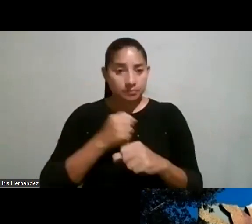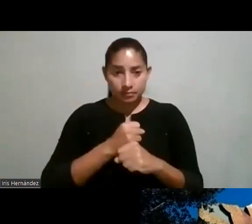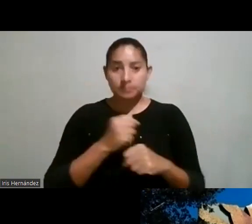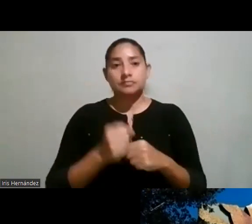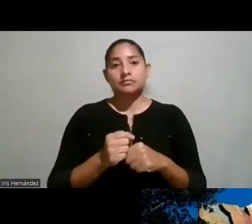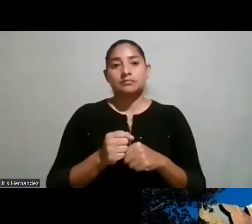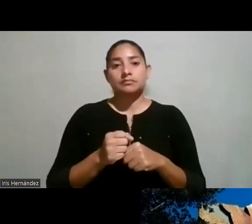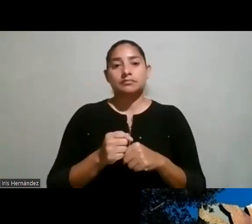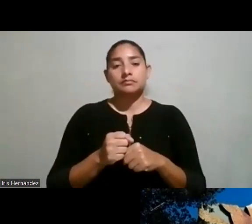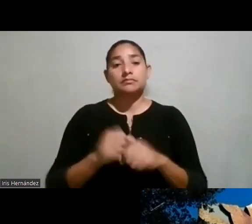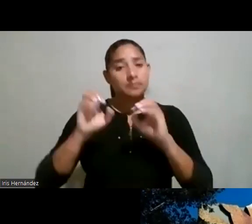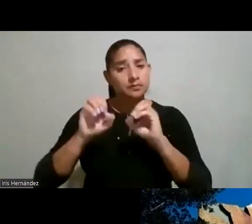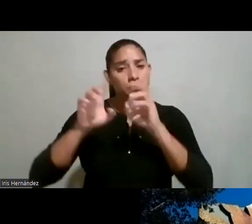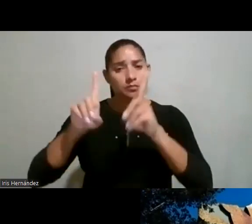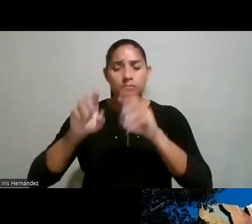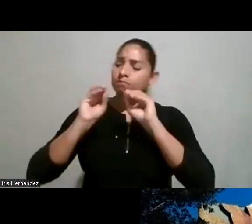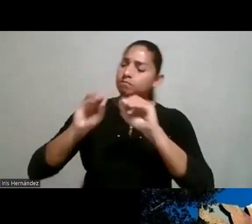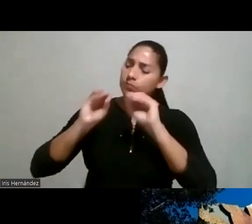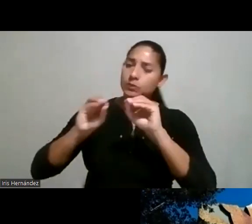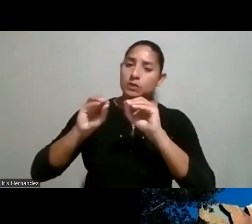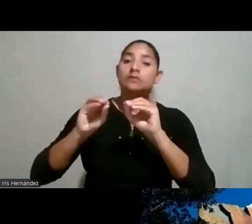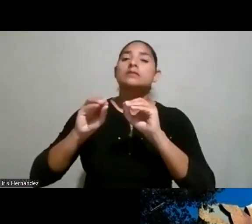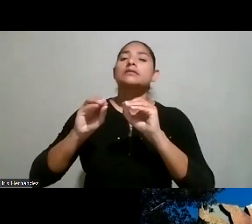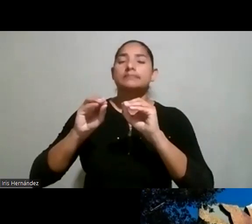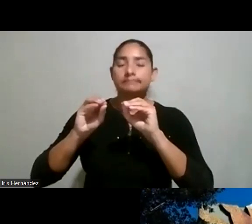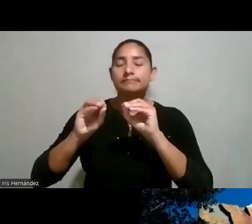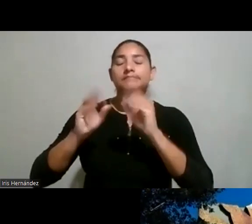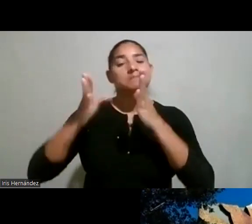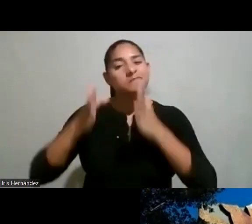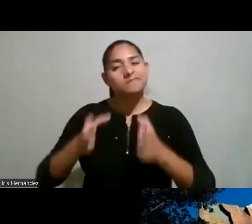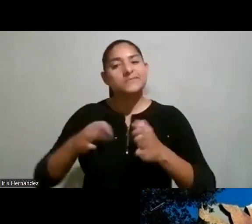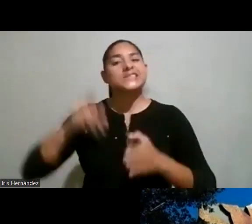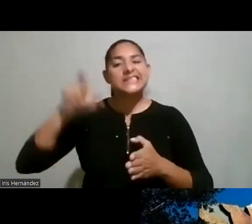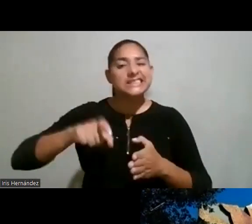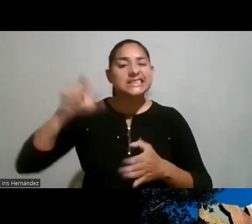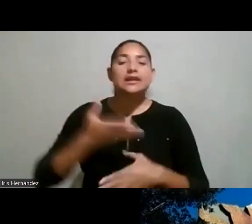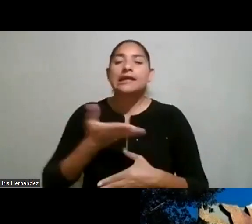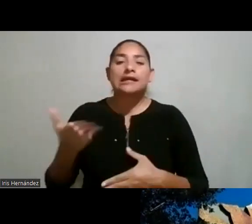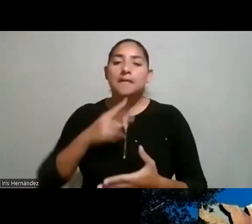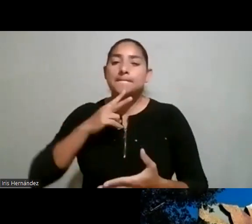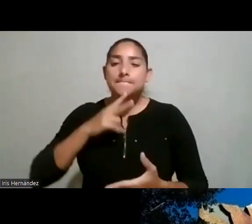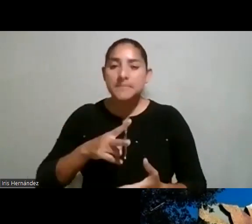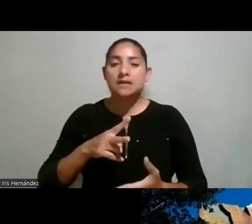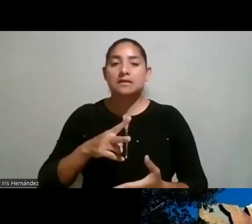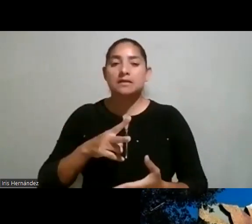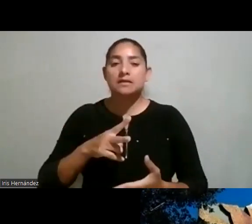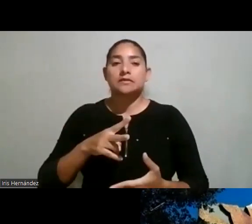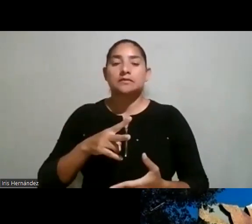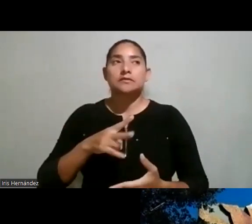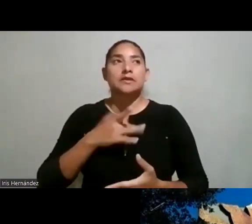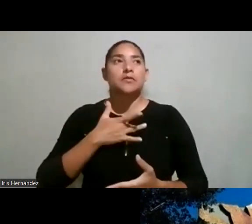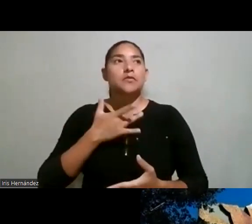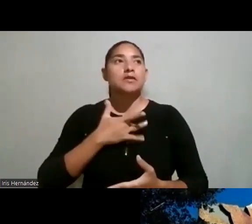ser educadora educadora es una cosa que requiere de verdad de un yo diría de un carisma